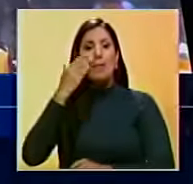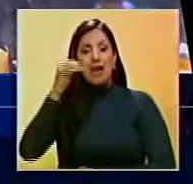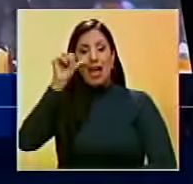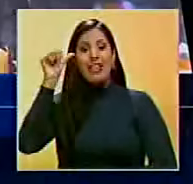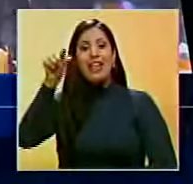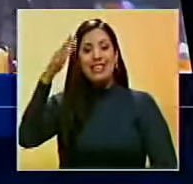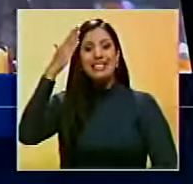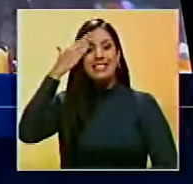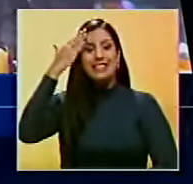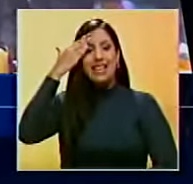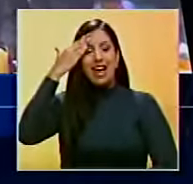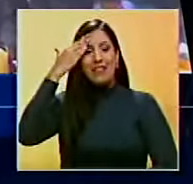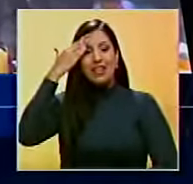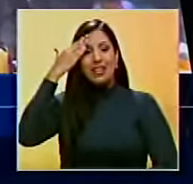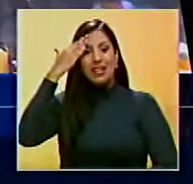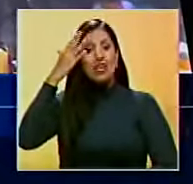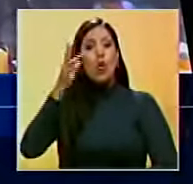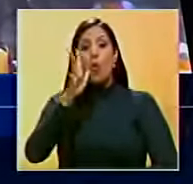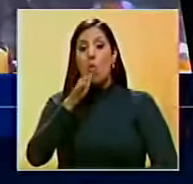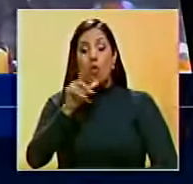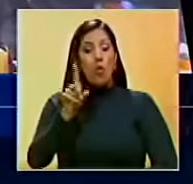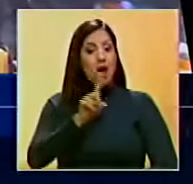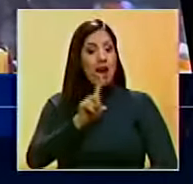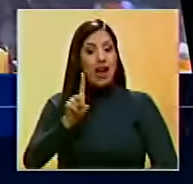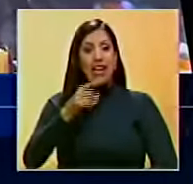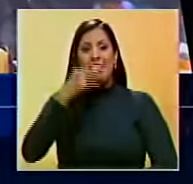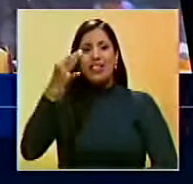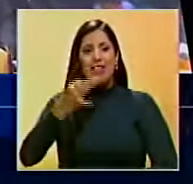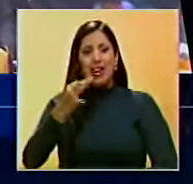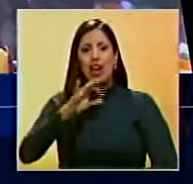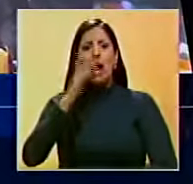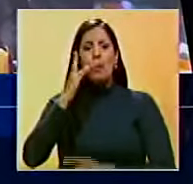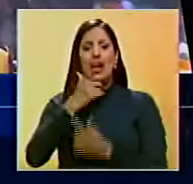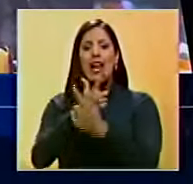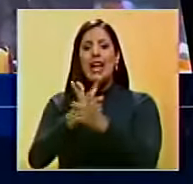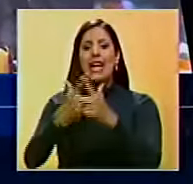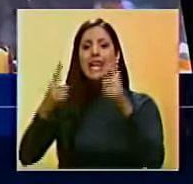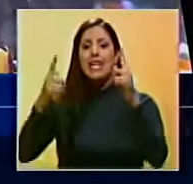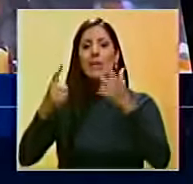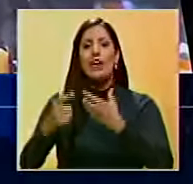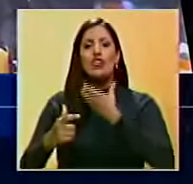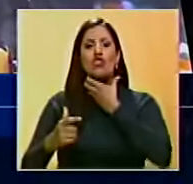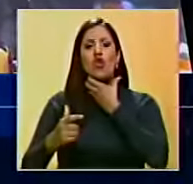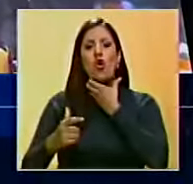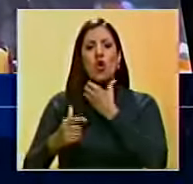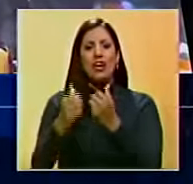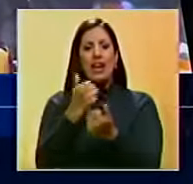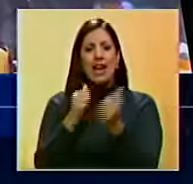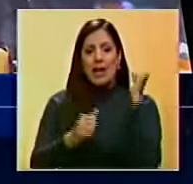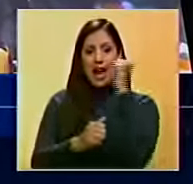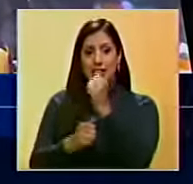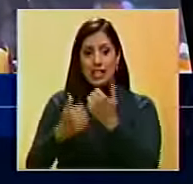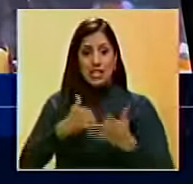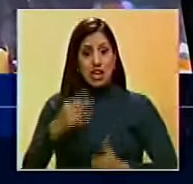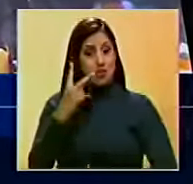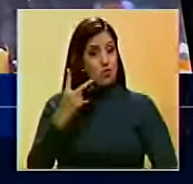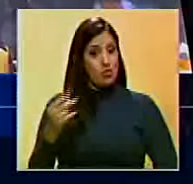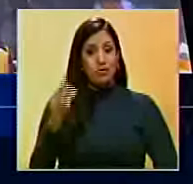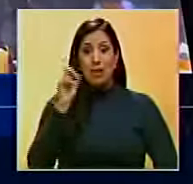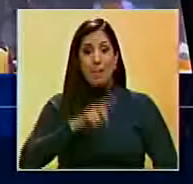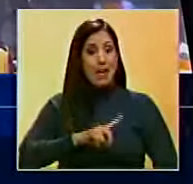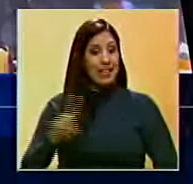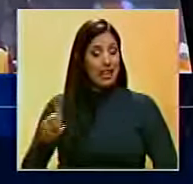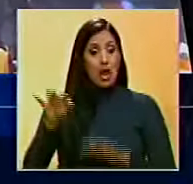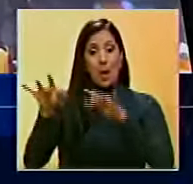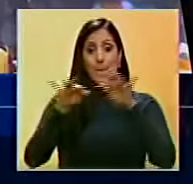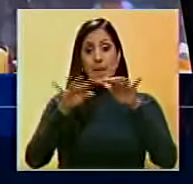ella sabe que no es cierto que se amnistía al responsable de la muerte de su hija. Mentiras